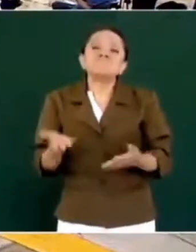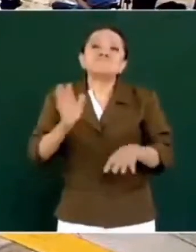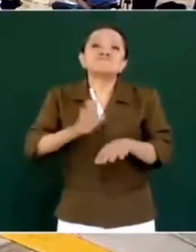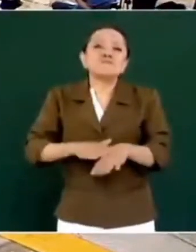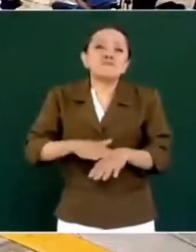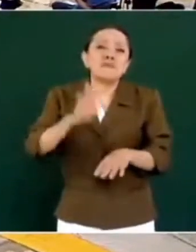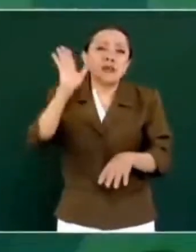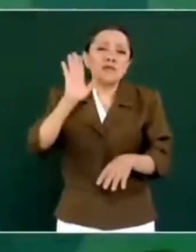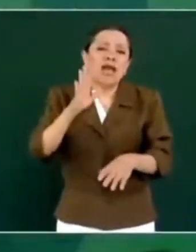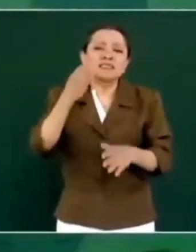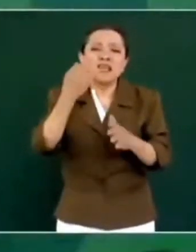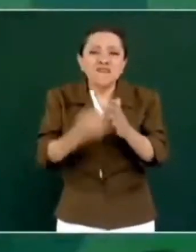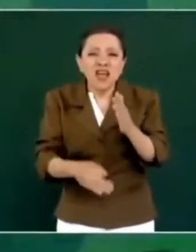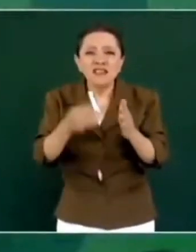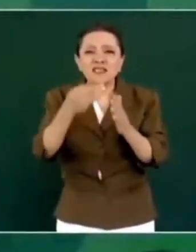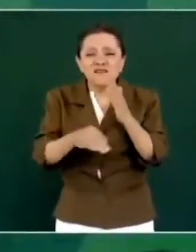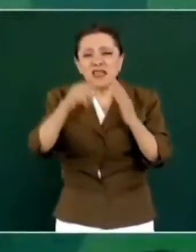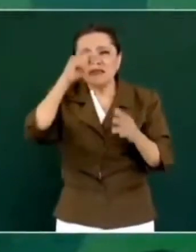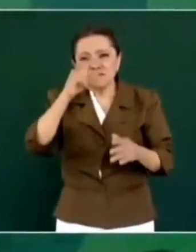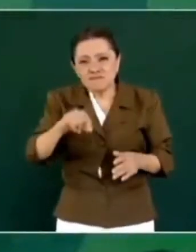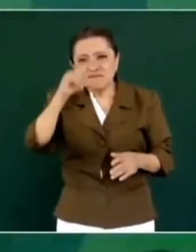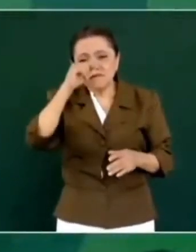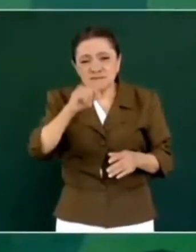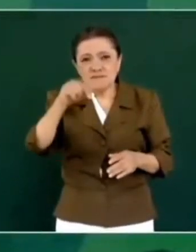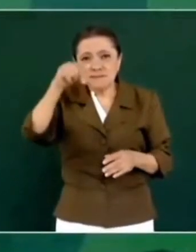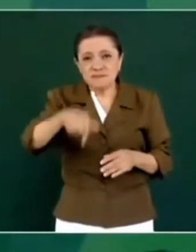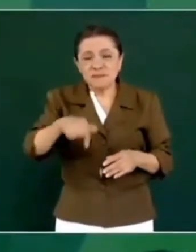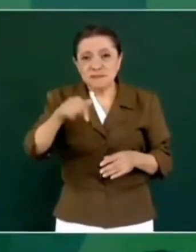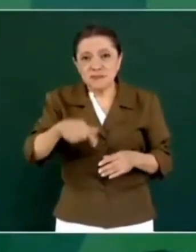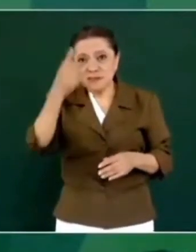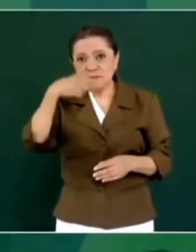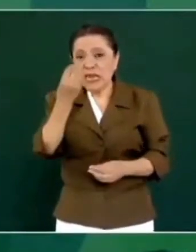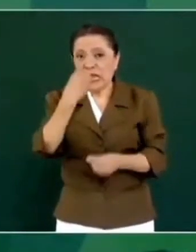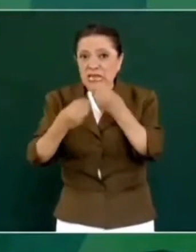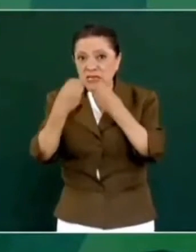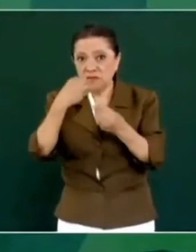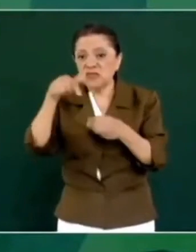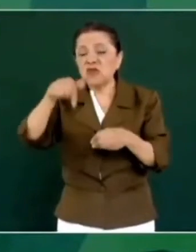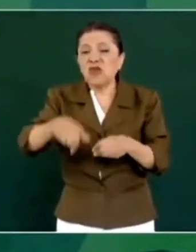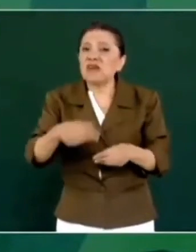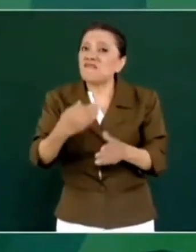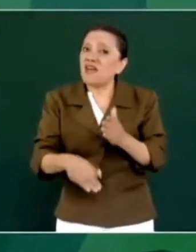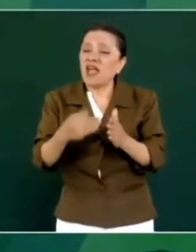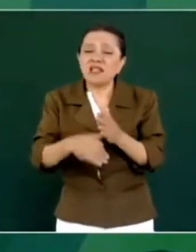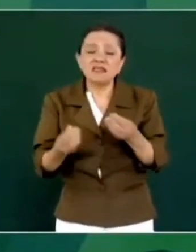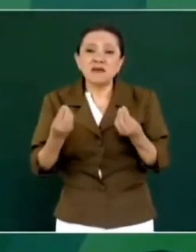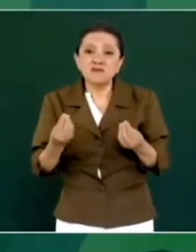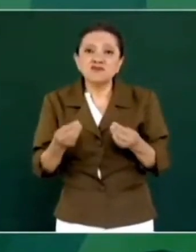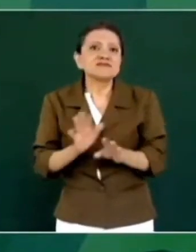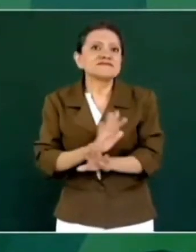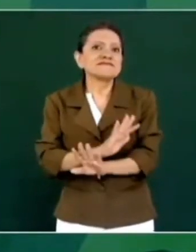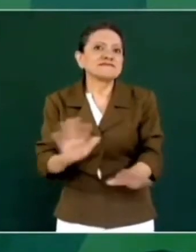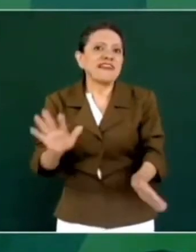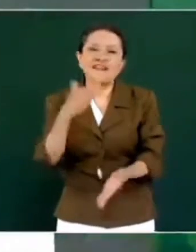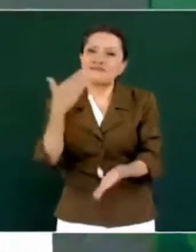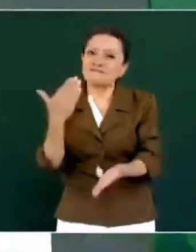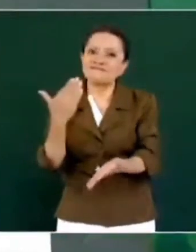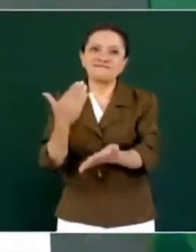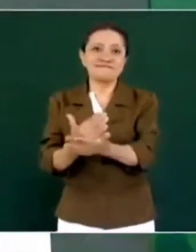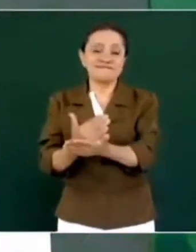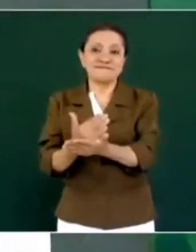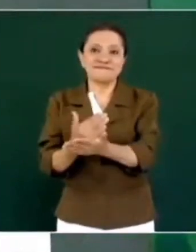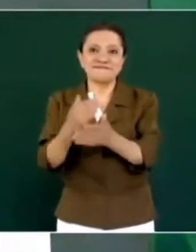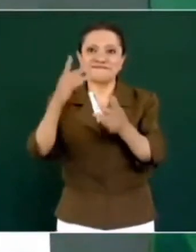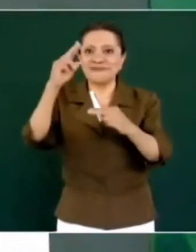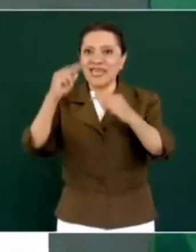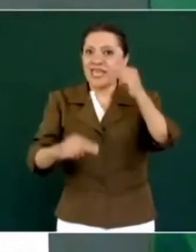deficiencias en alimentación. Ya no lo es a nivel